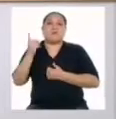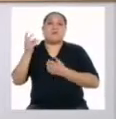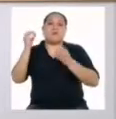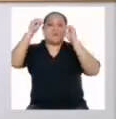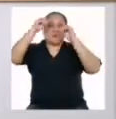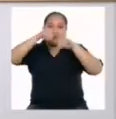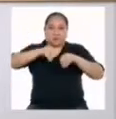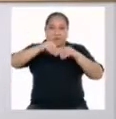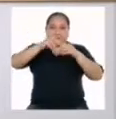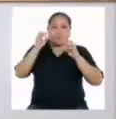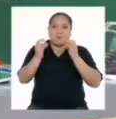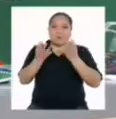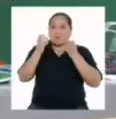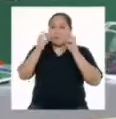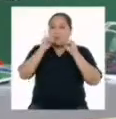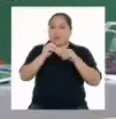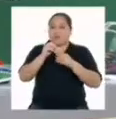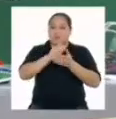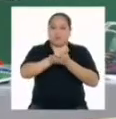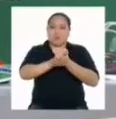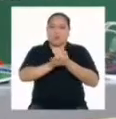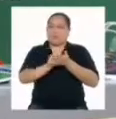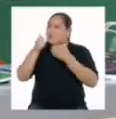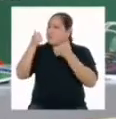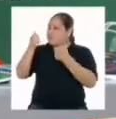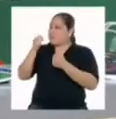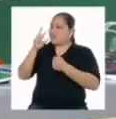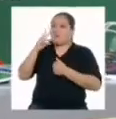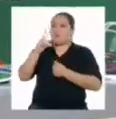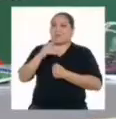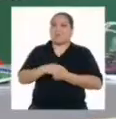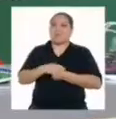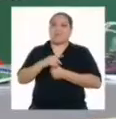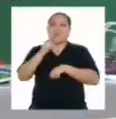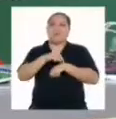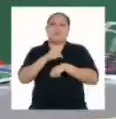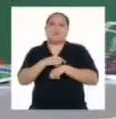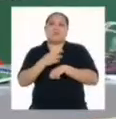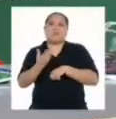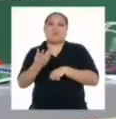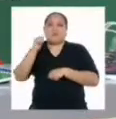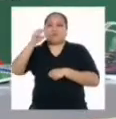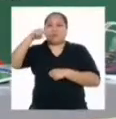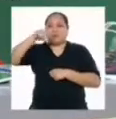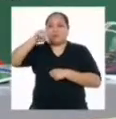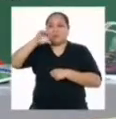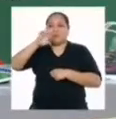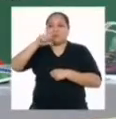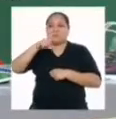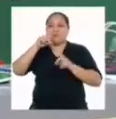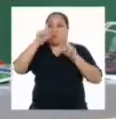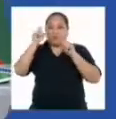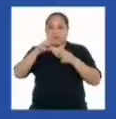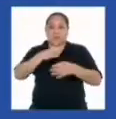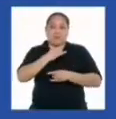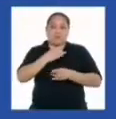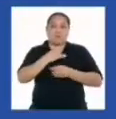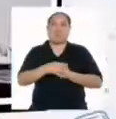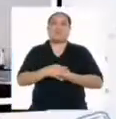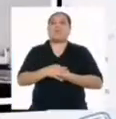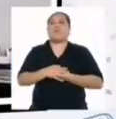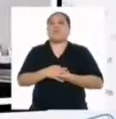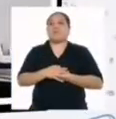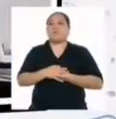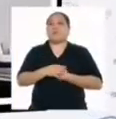querido plasmar en el texto. ¡Bravo, Rodrigo! Ahora es el turno de Ángel, que tiene una pregunta muy interesante.